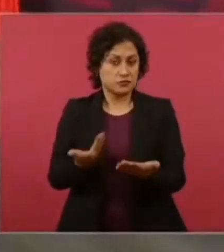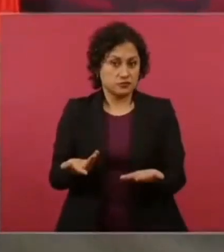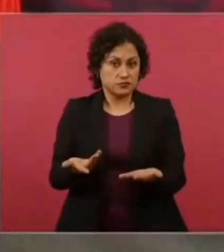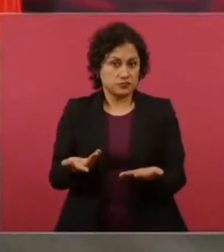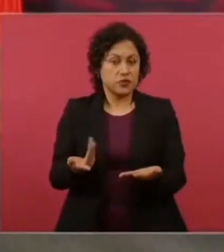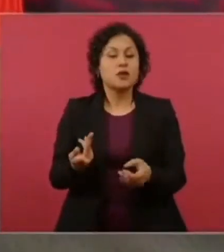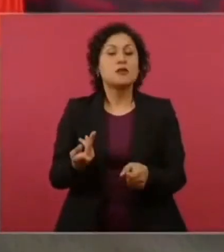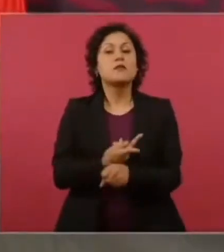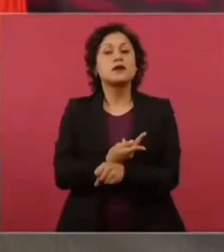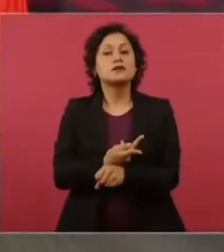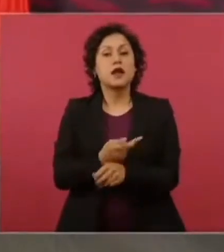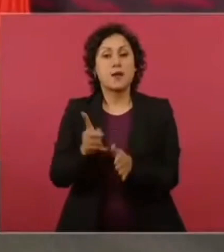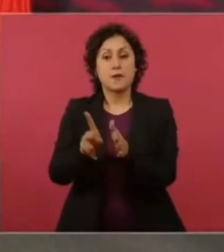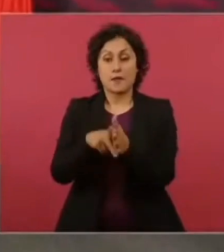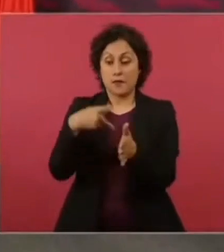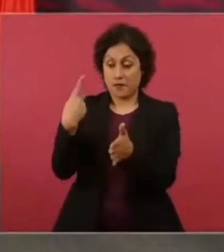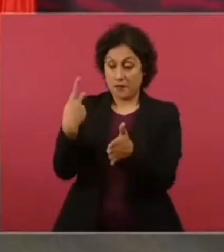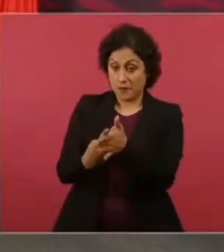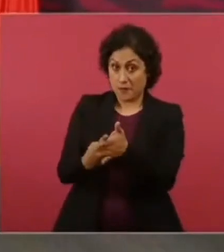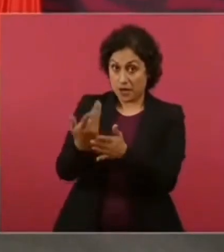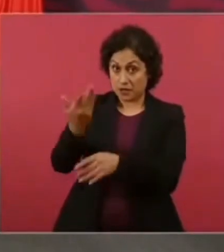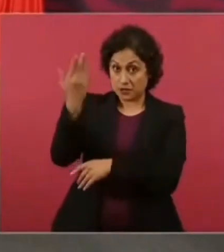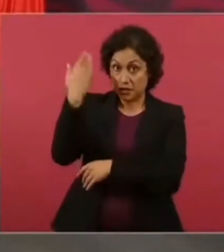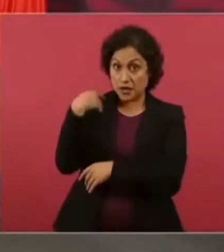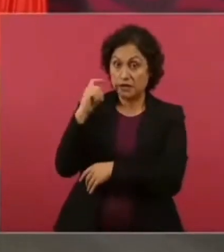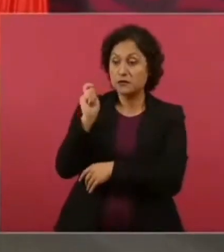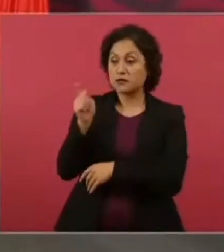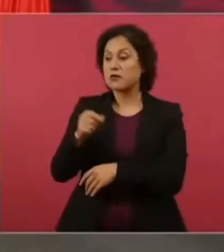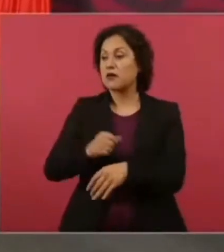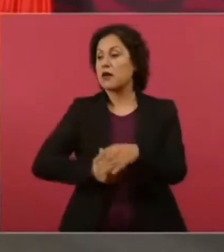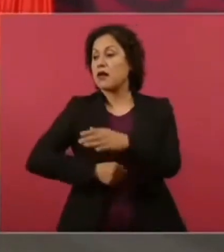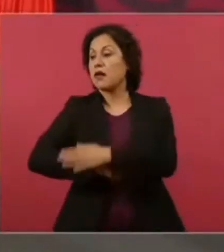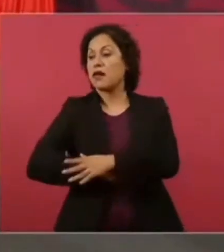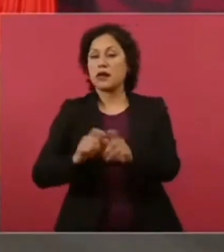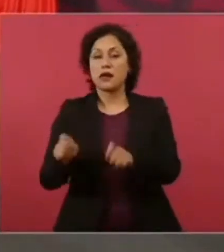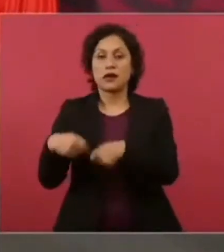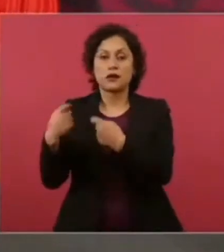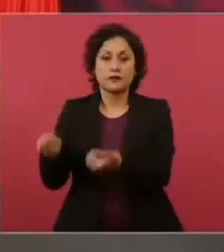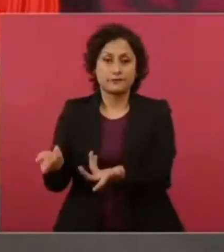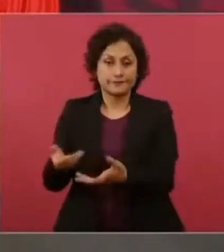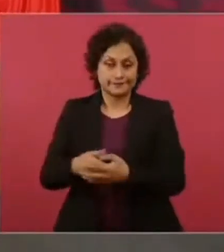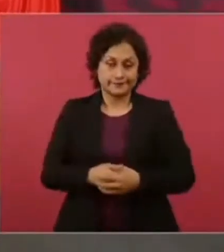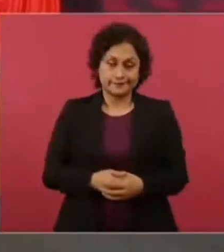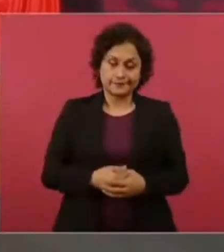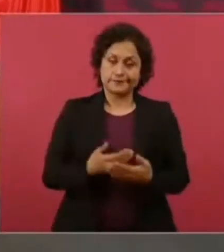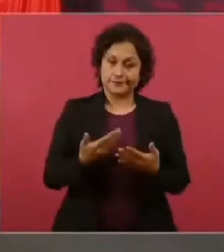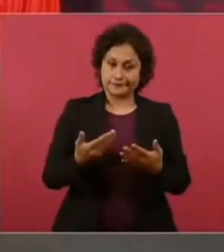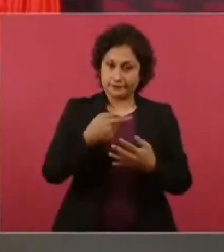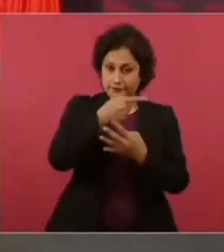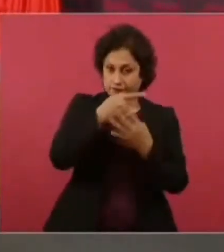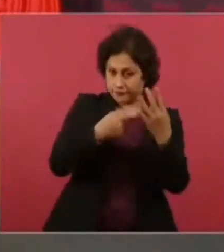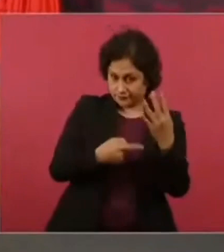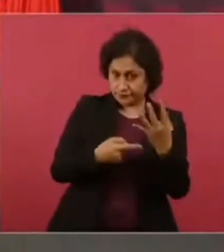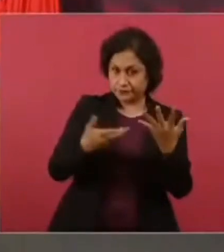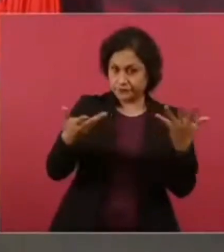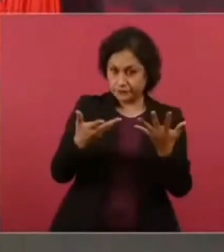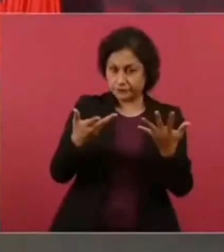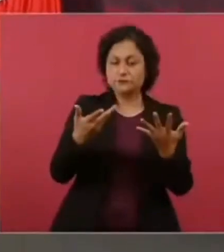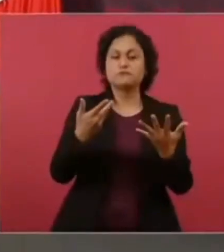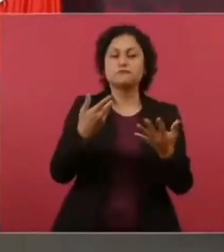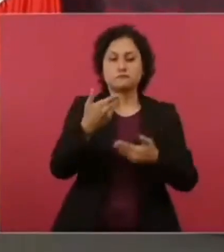daban a los recomendados. Bueno, todo eso lo estamos haciendo,